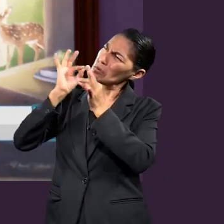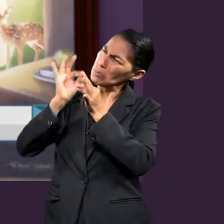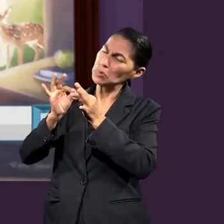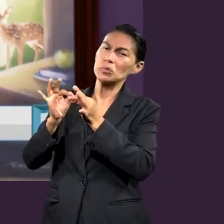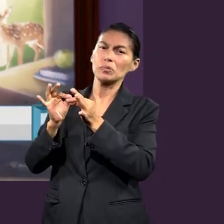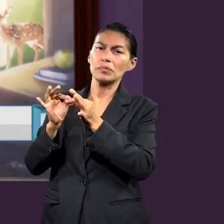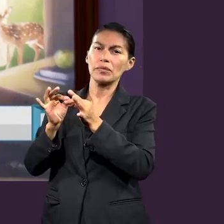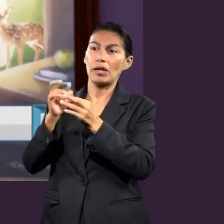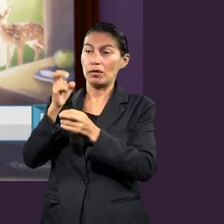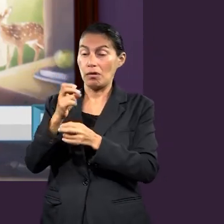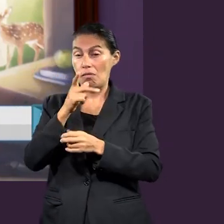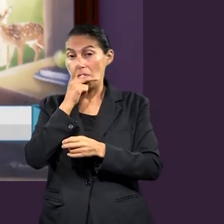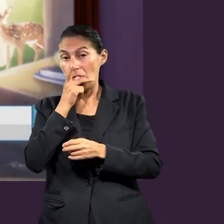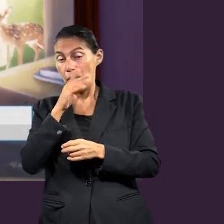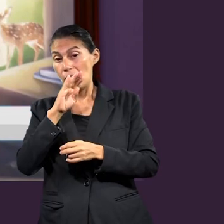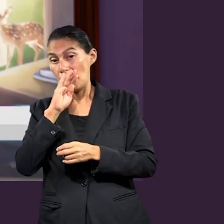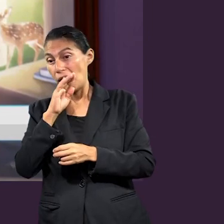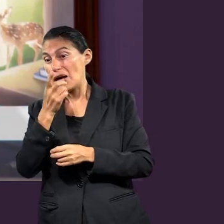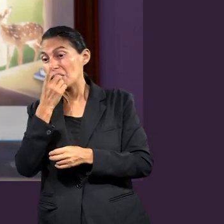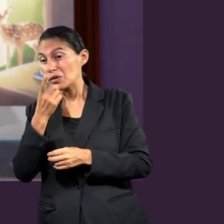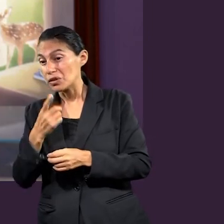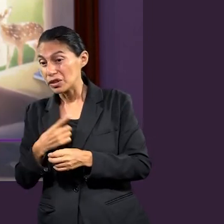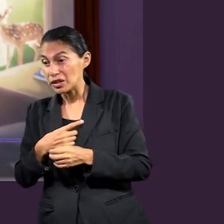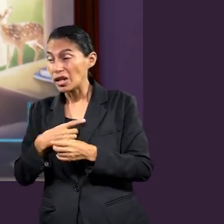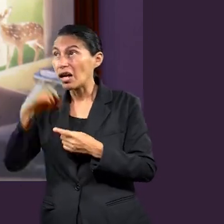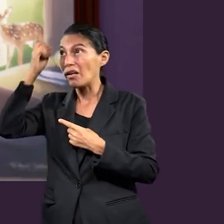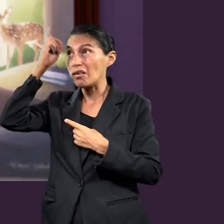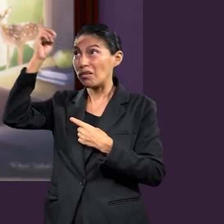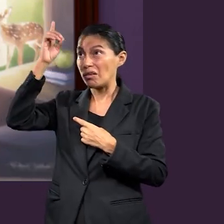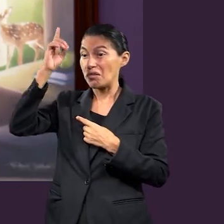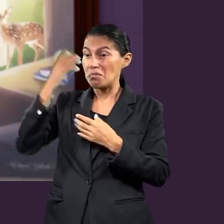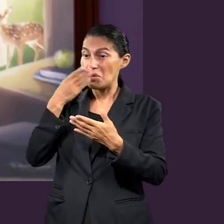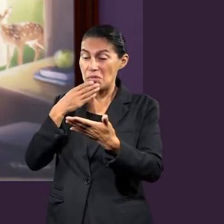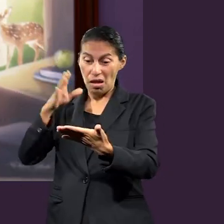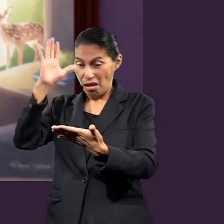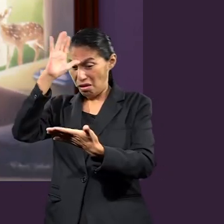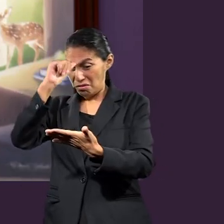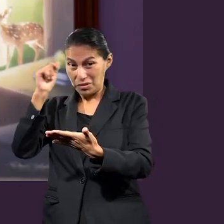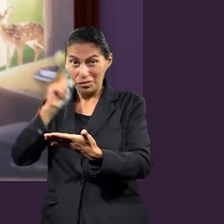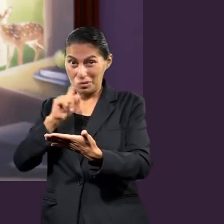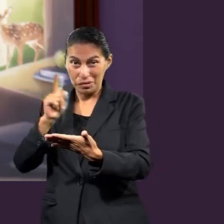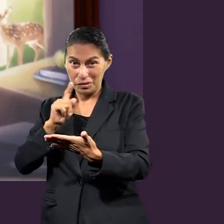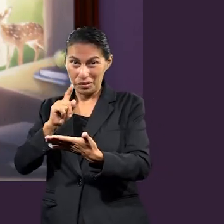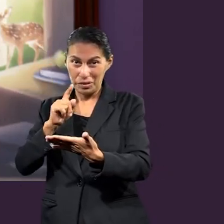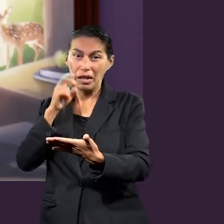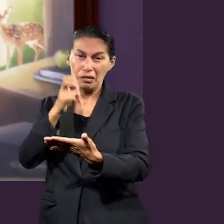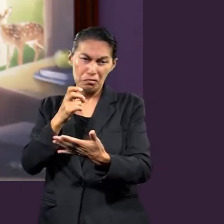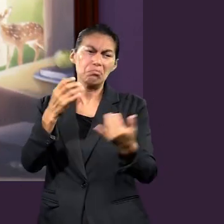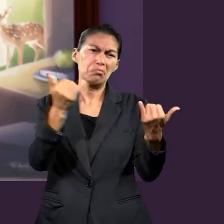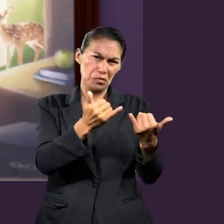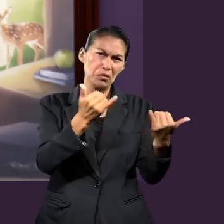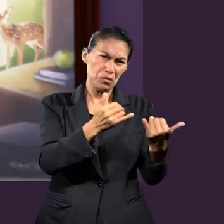nos da esa opción de que si las cosas que nos están ordenando nuestros padres no están en la luz de la Biblia,